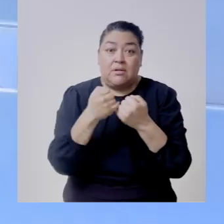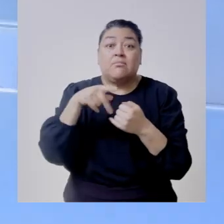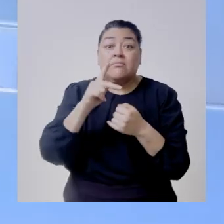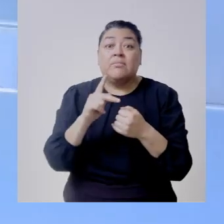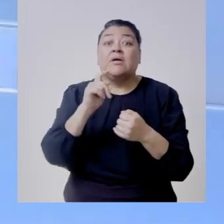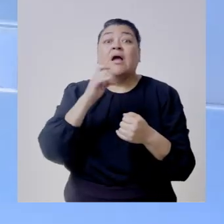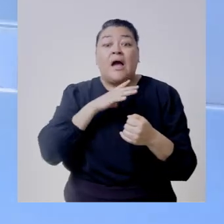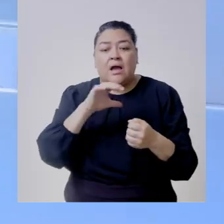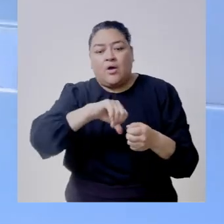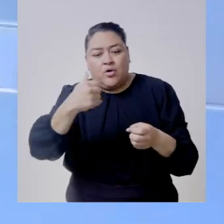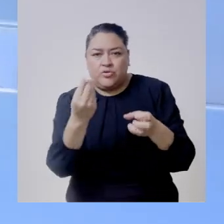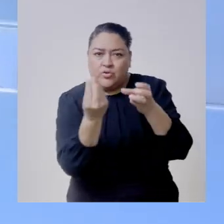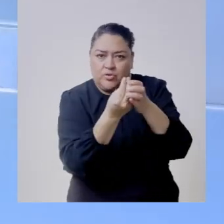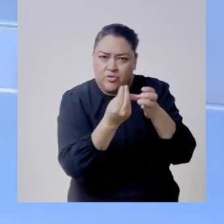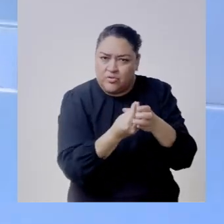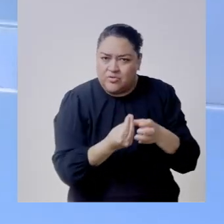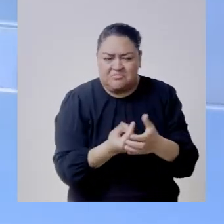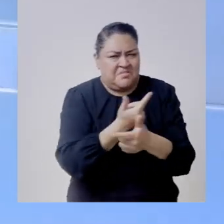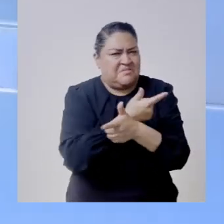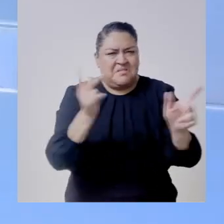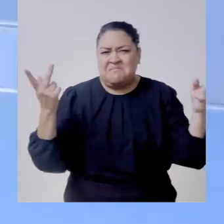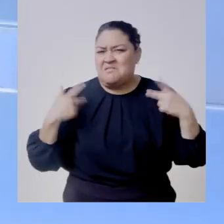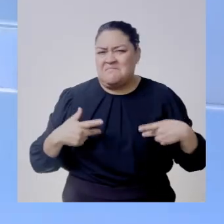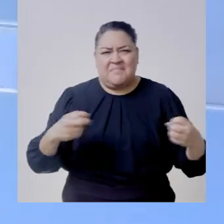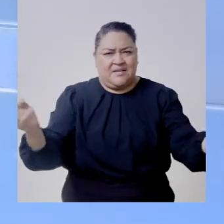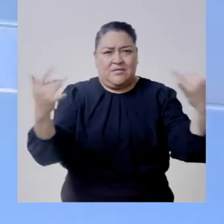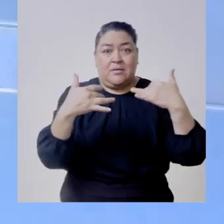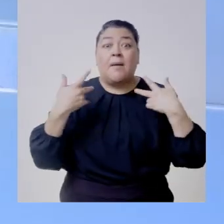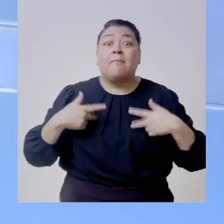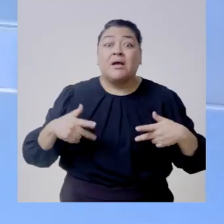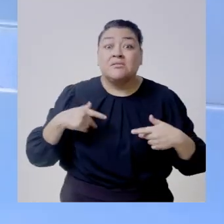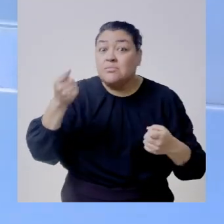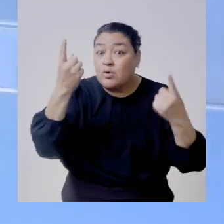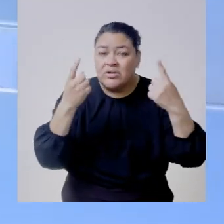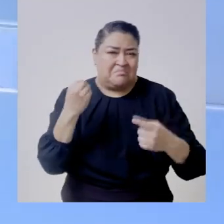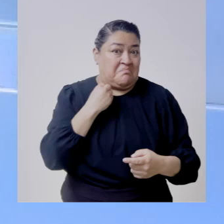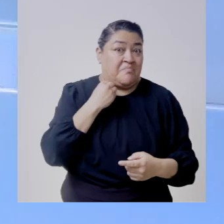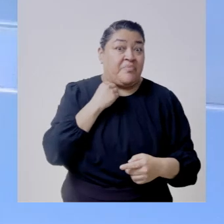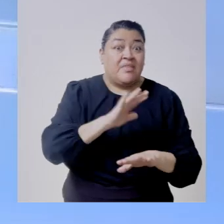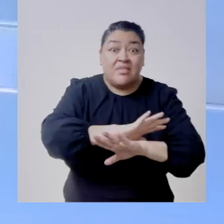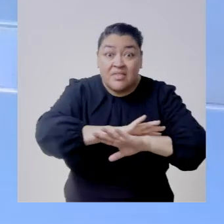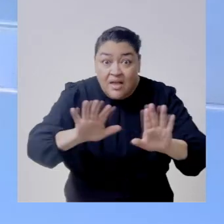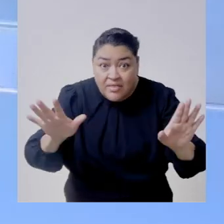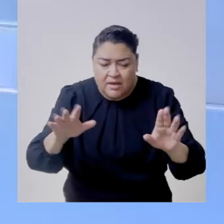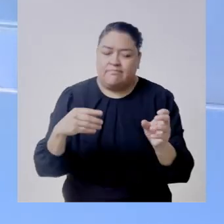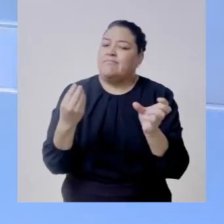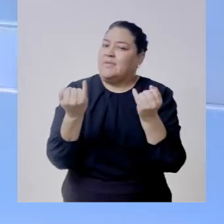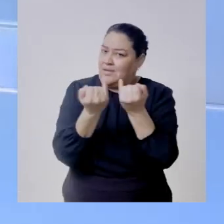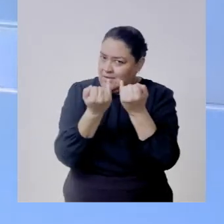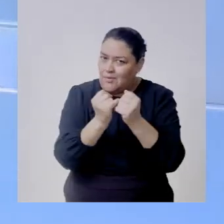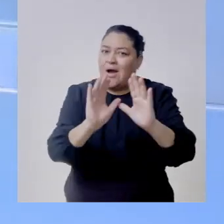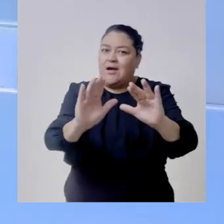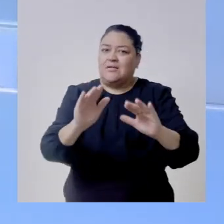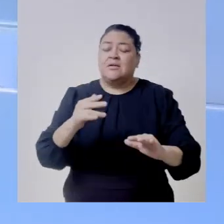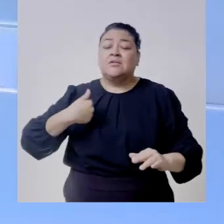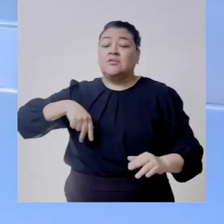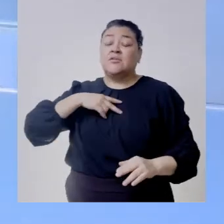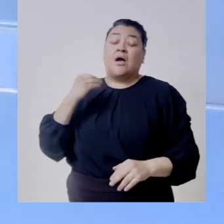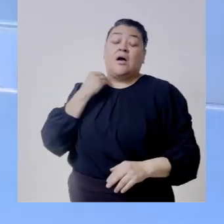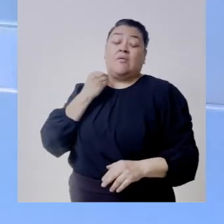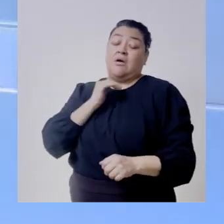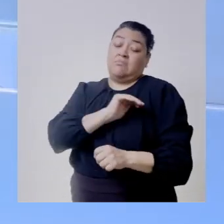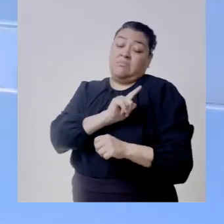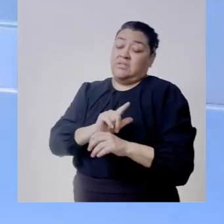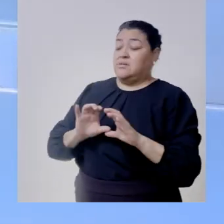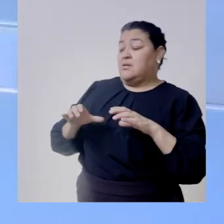pero bueno tenemos cursos a la medida de todo mundo incluso para personas que no son abogadas no crean que la escuela judicial electoral